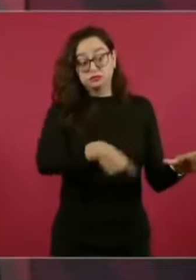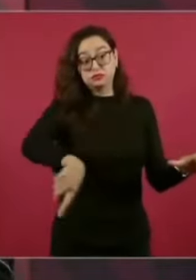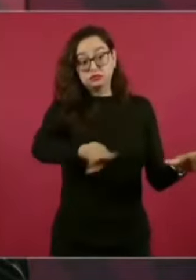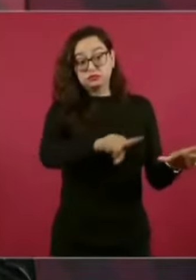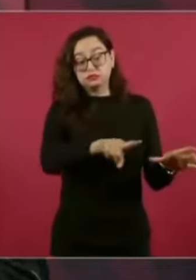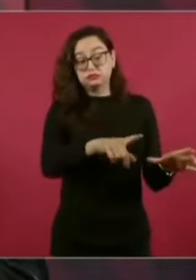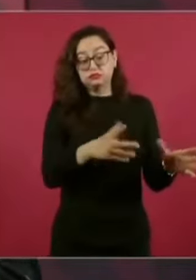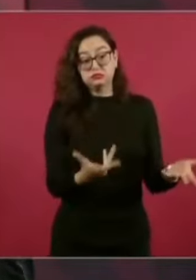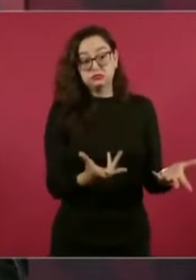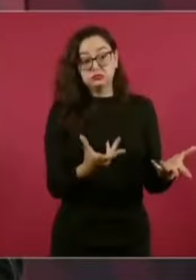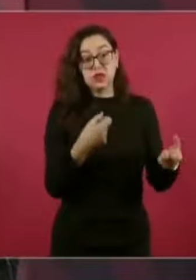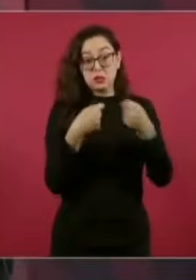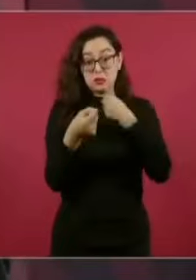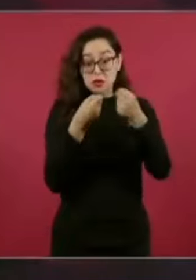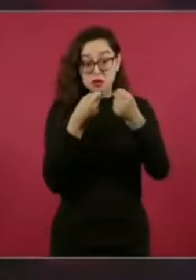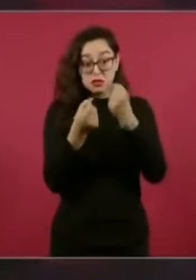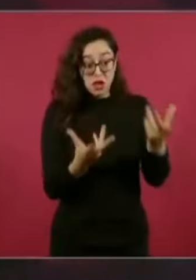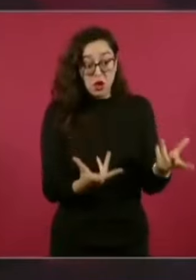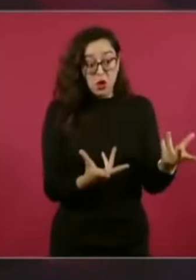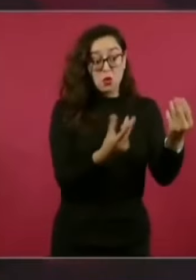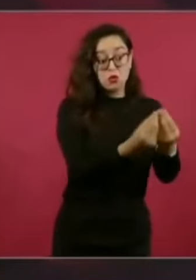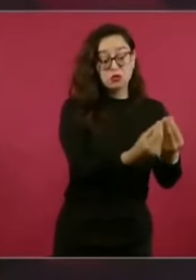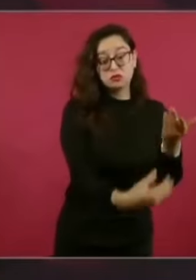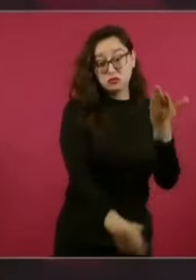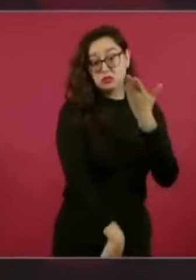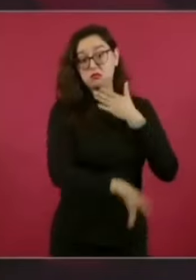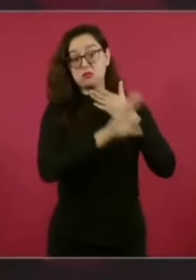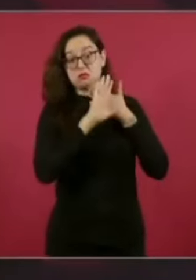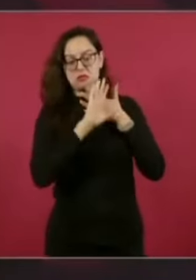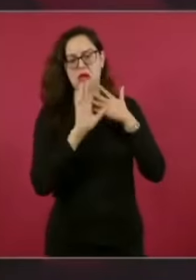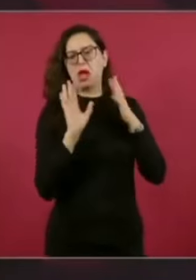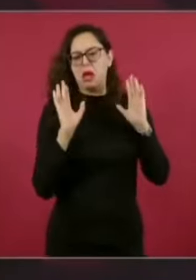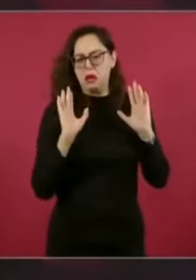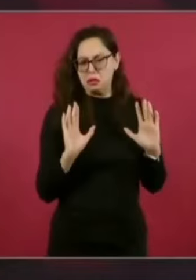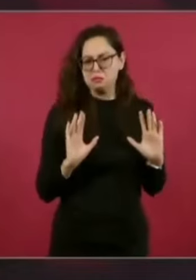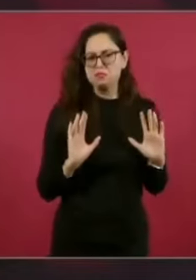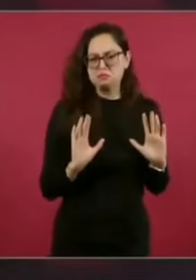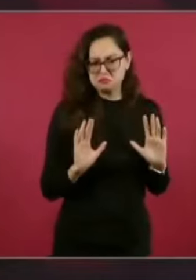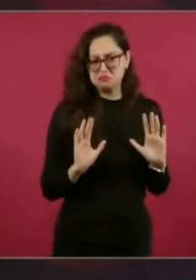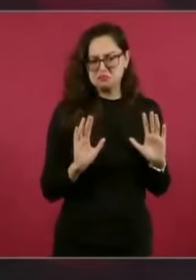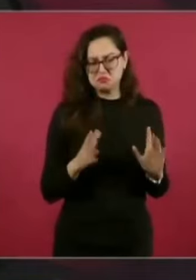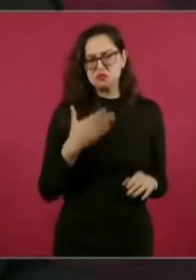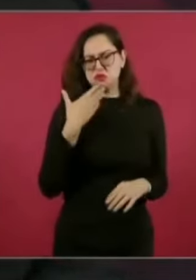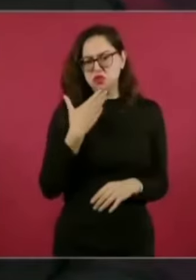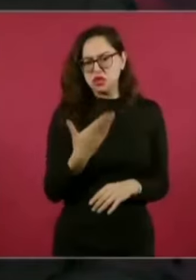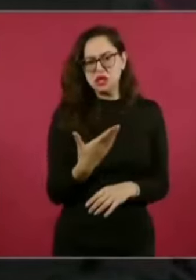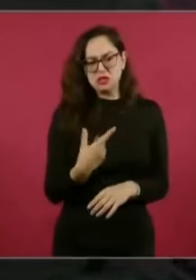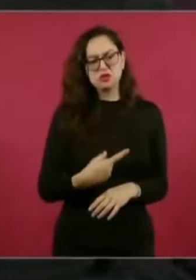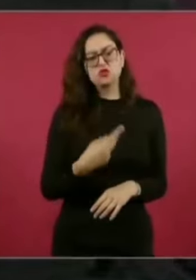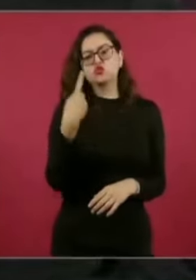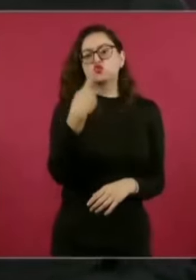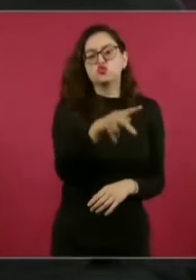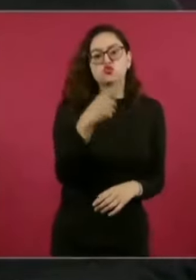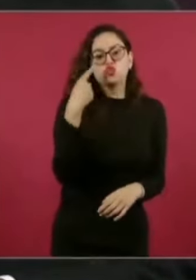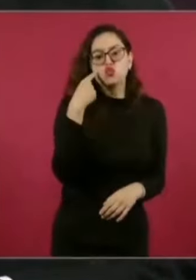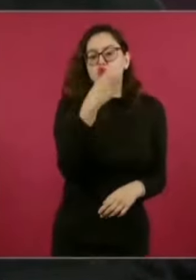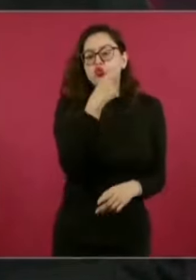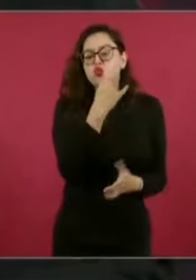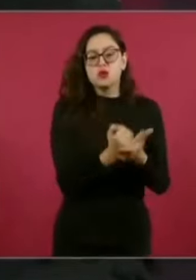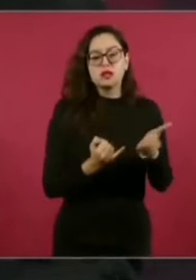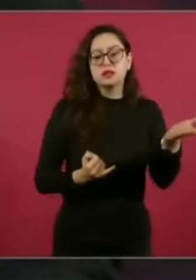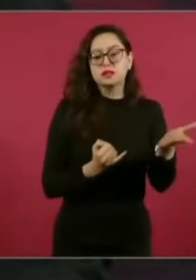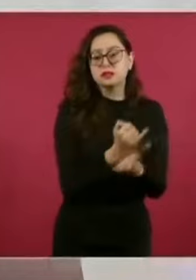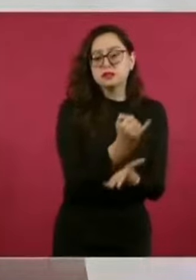decidieron apostar a defender